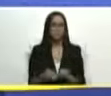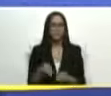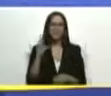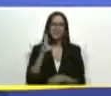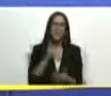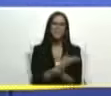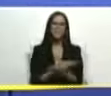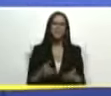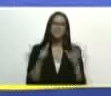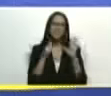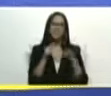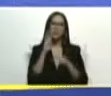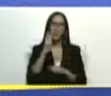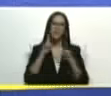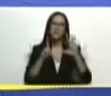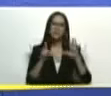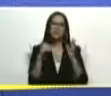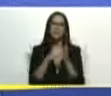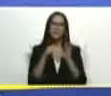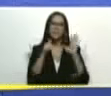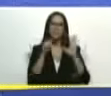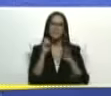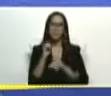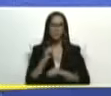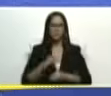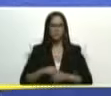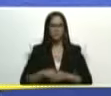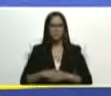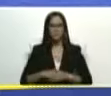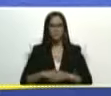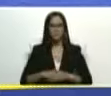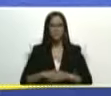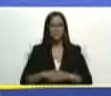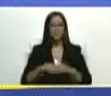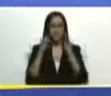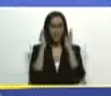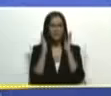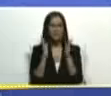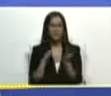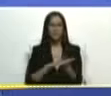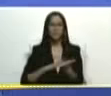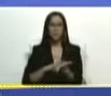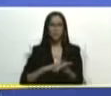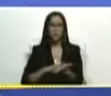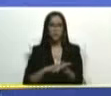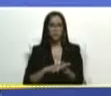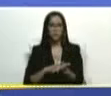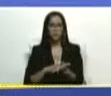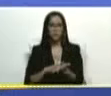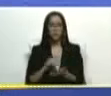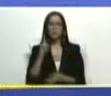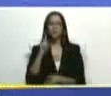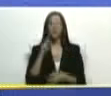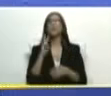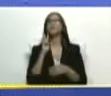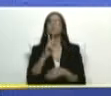.647.060 se han atendido y resuelto 2